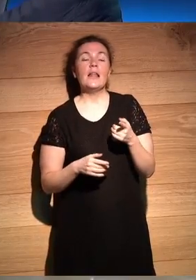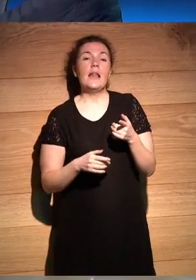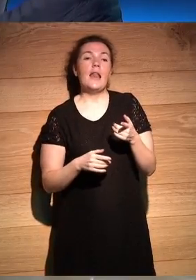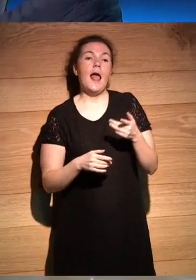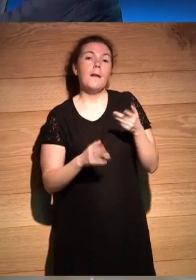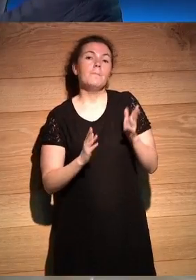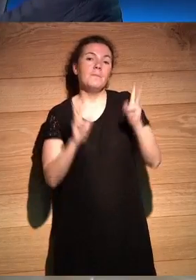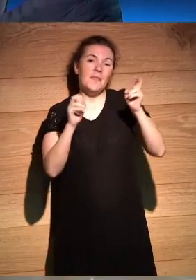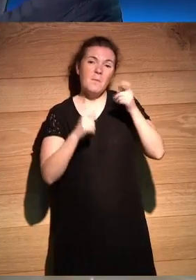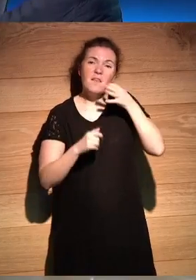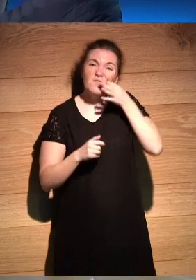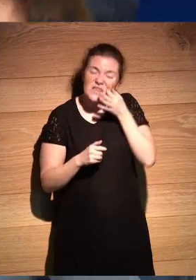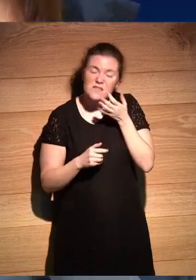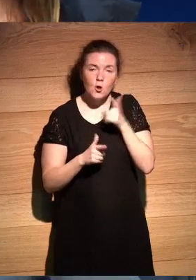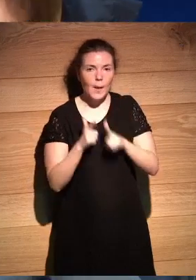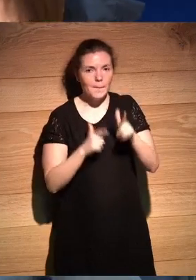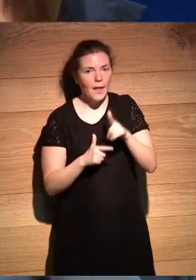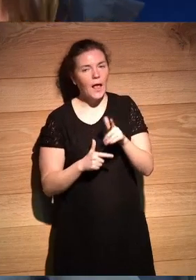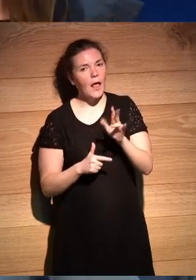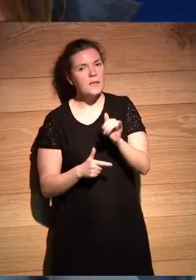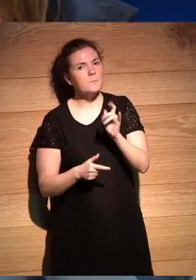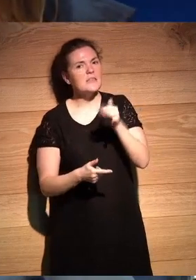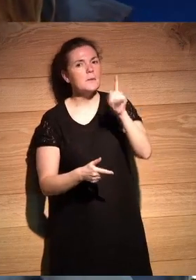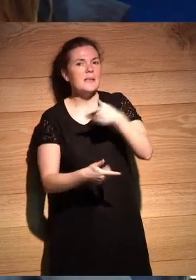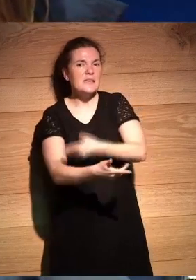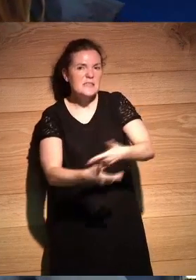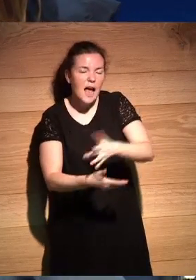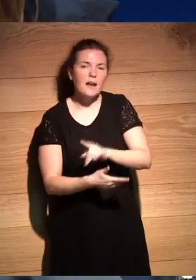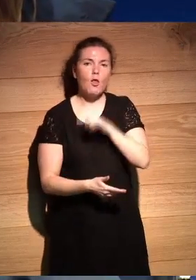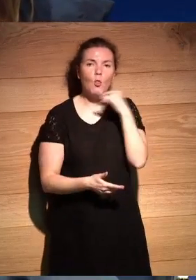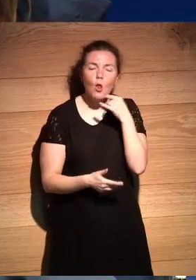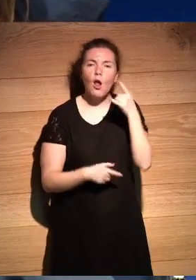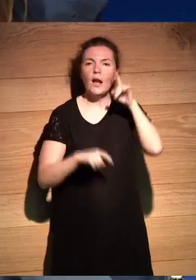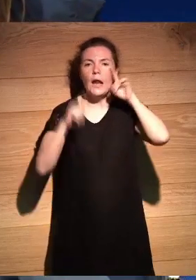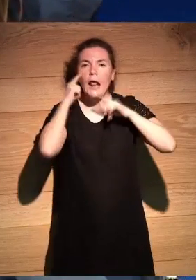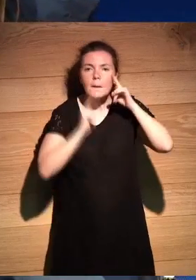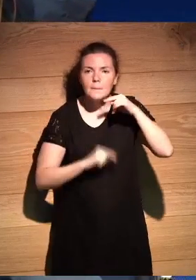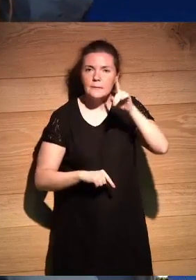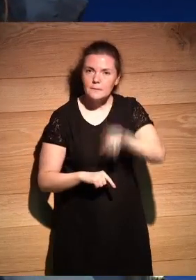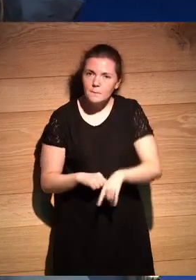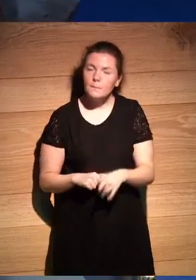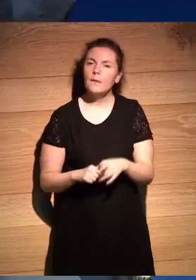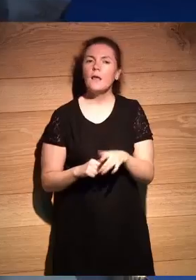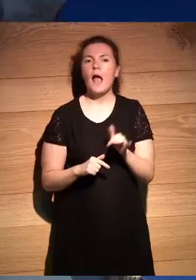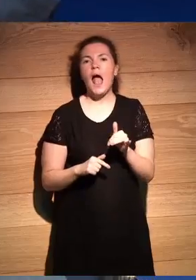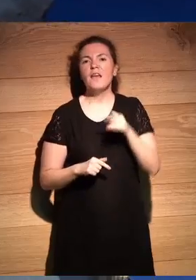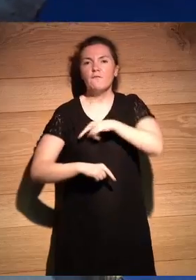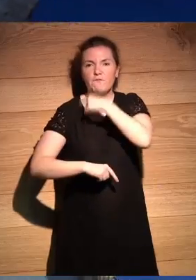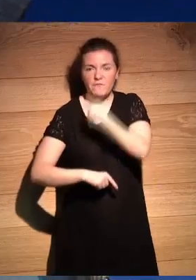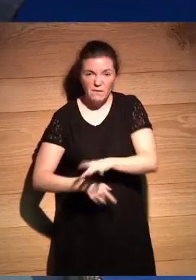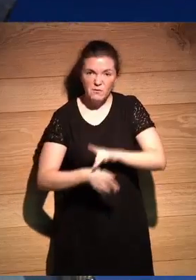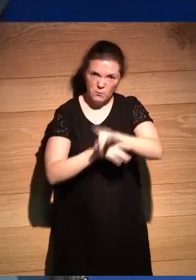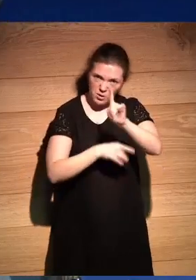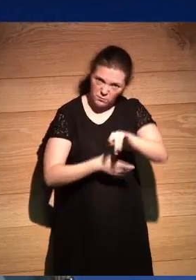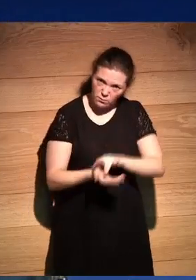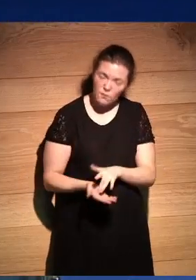viaje también es importante al menos lo ha sido hay sangre hay olor hay lágrimas hay fiebre hay de todo